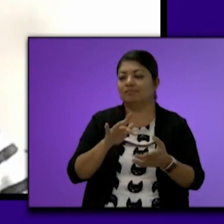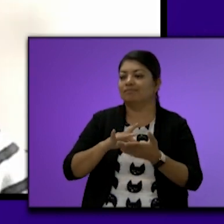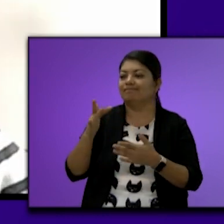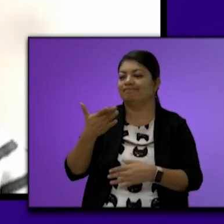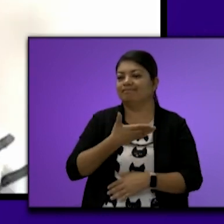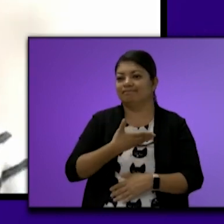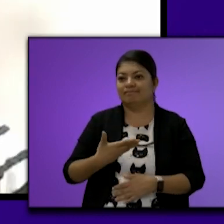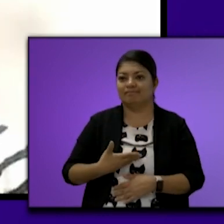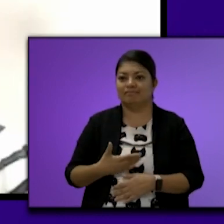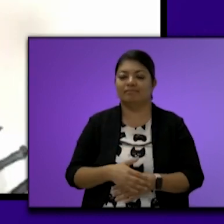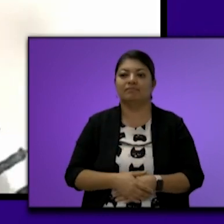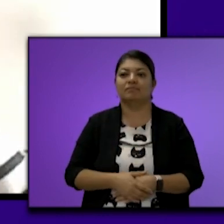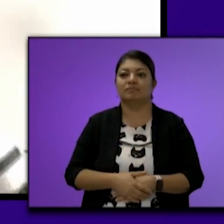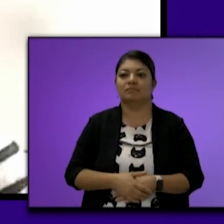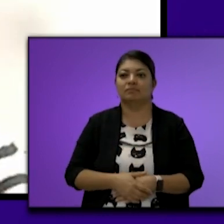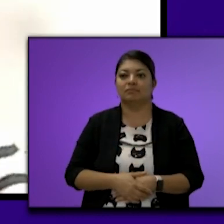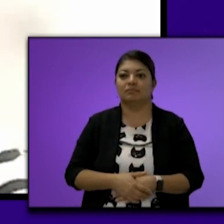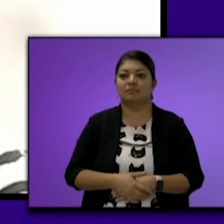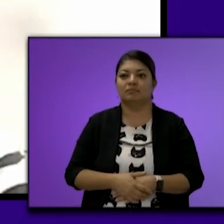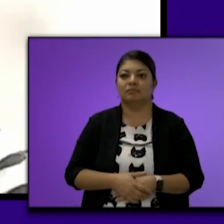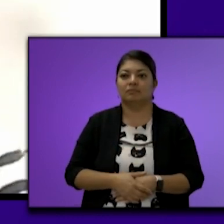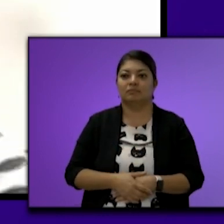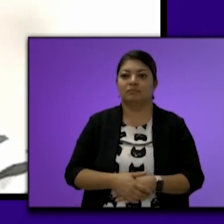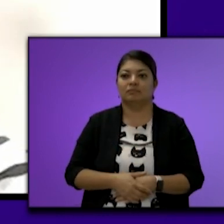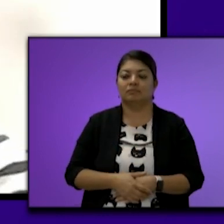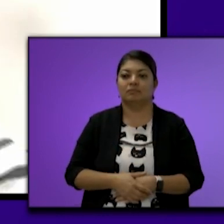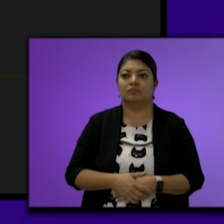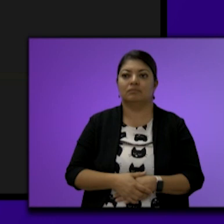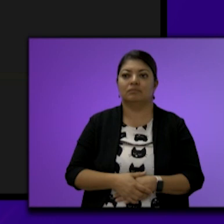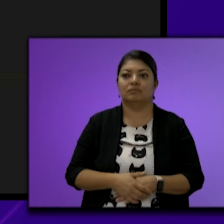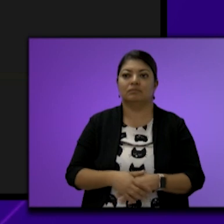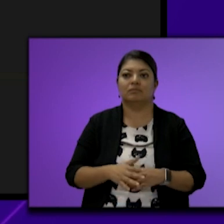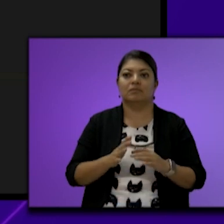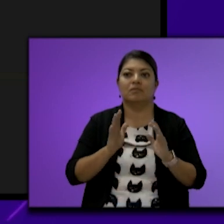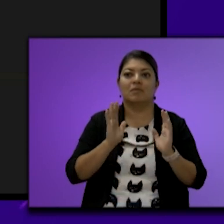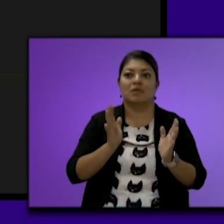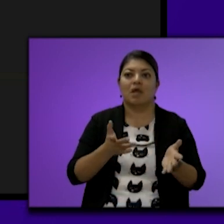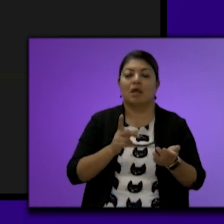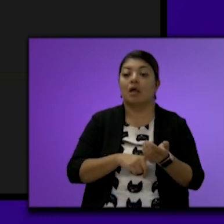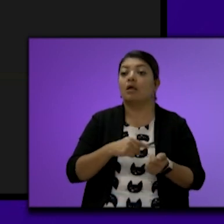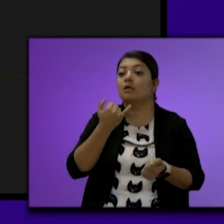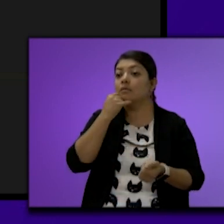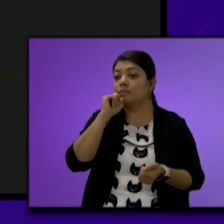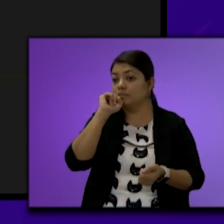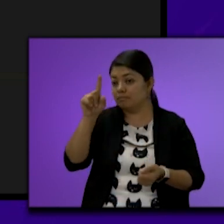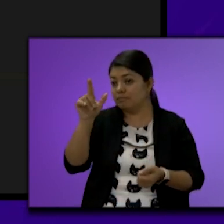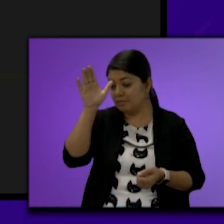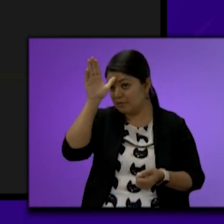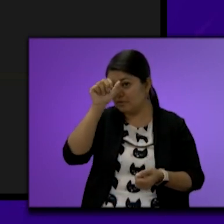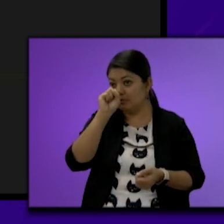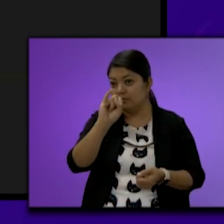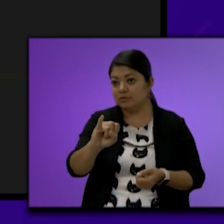Muy bien Gracias Ya se había cantado la Y también a favor Presidenta Ok